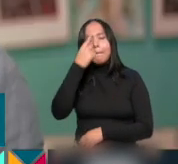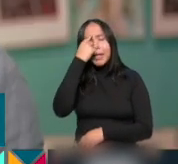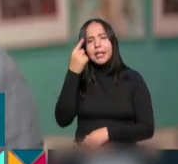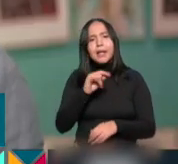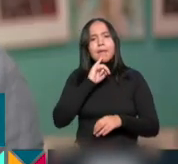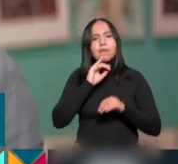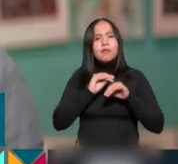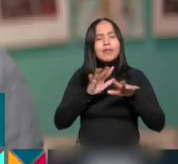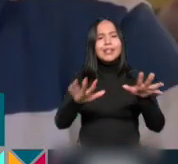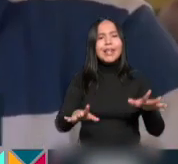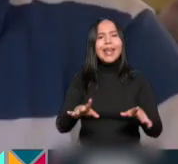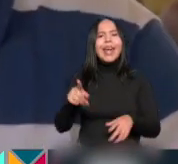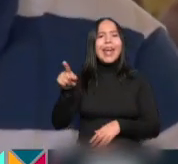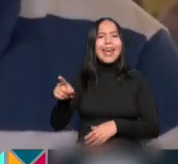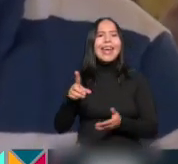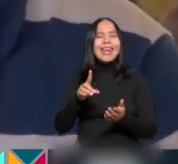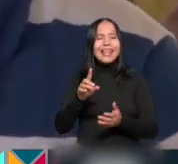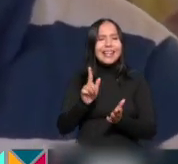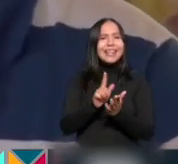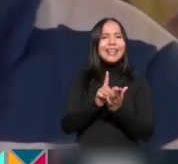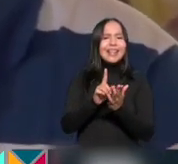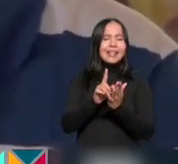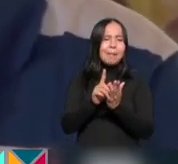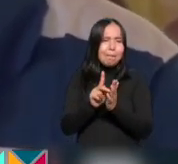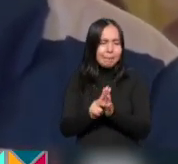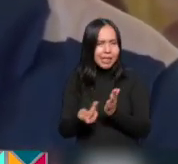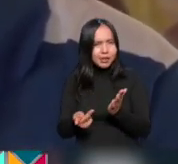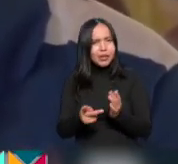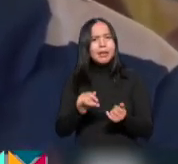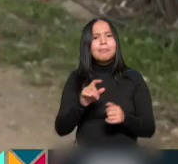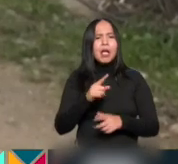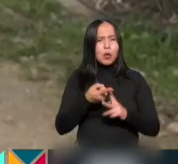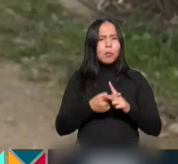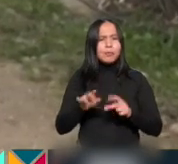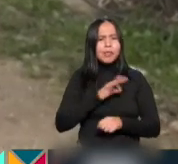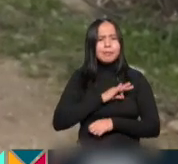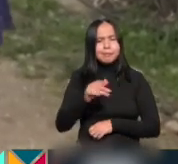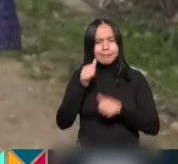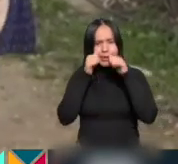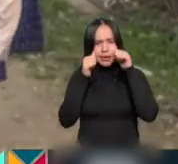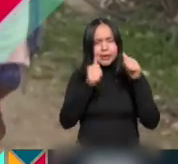publicada en el diario oficial de la federación y que con esto entre en vigor. Escuchemos.